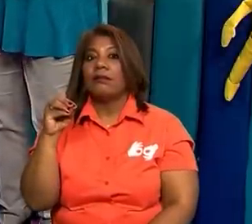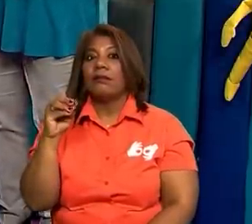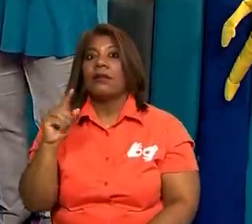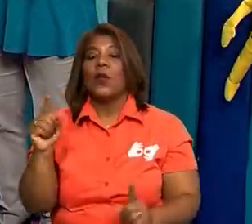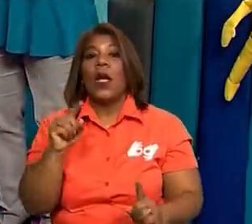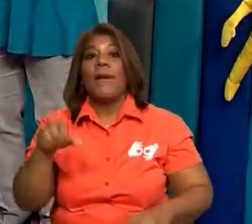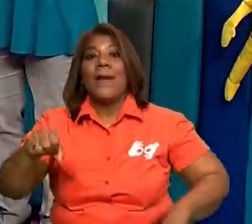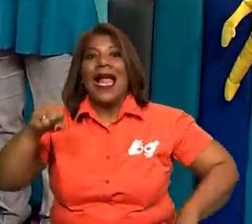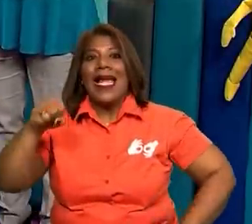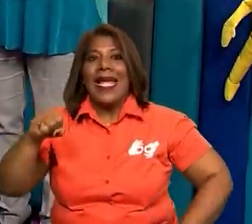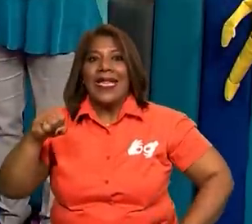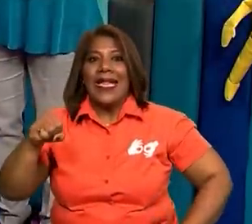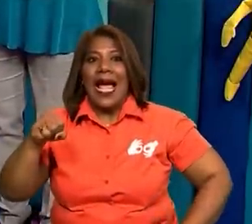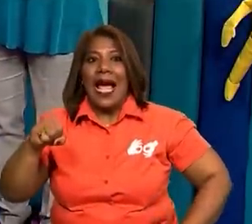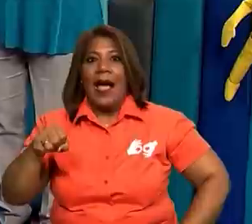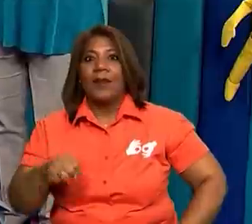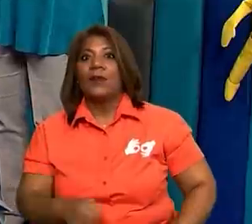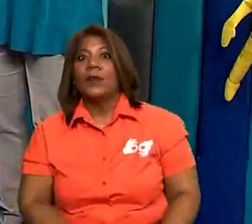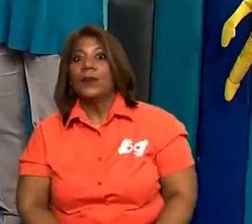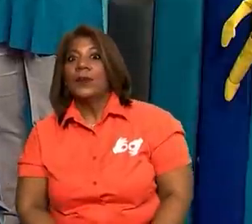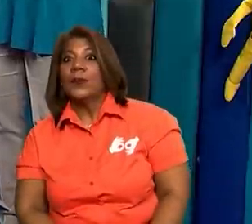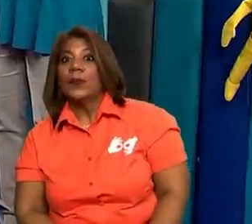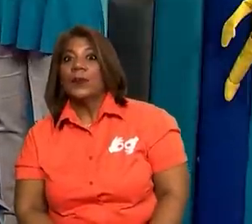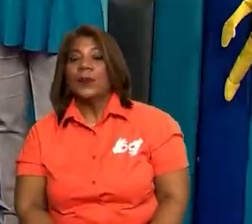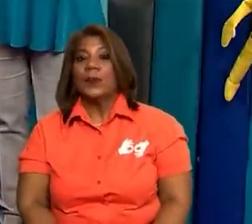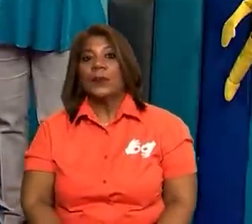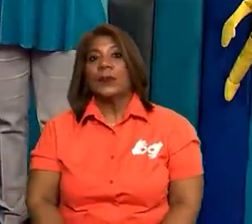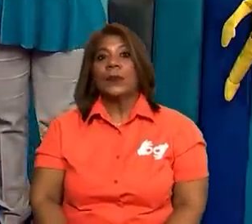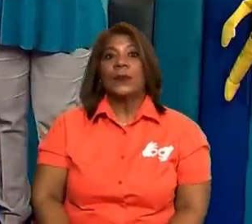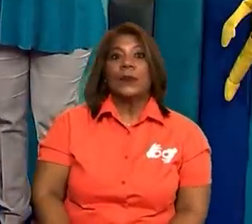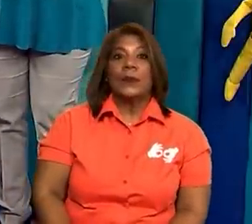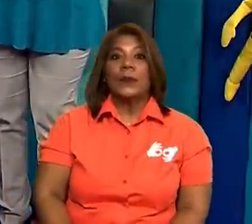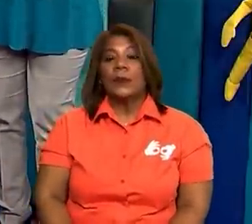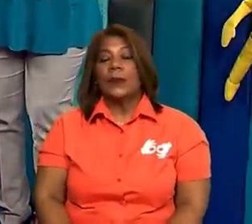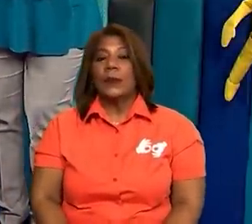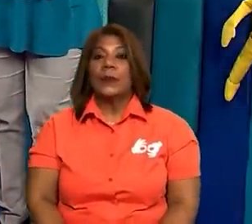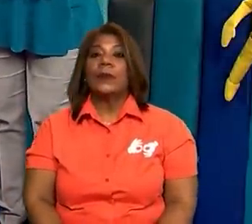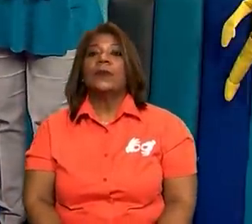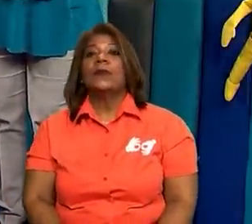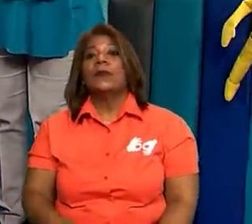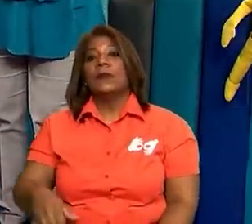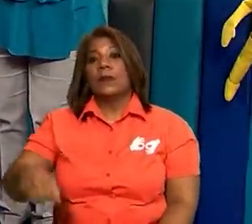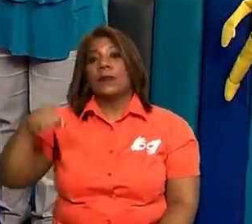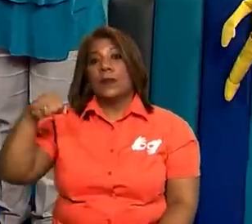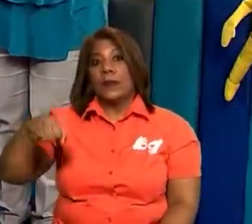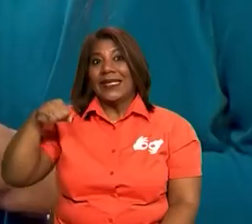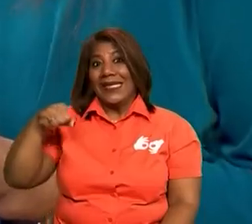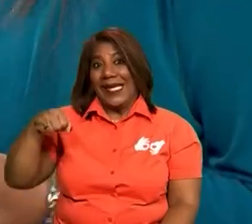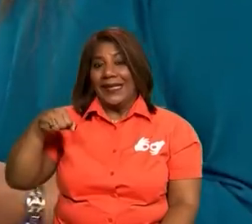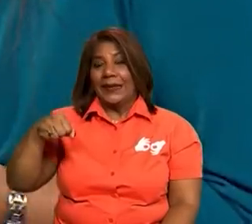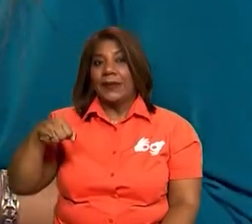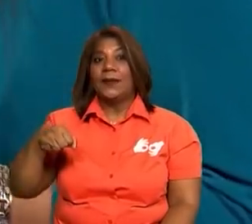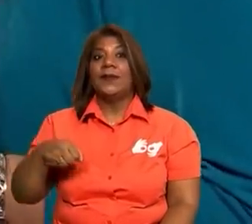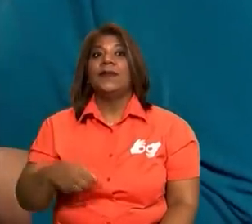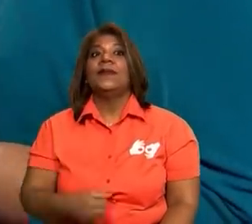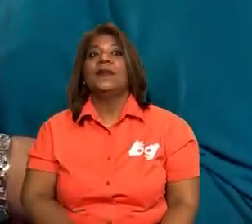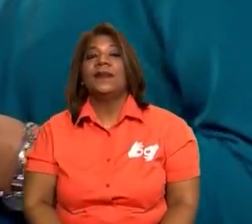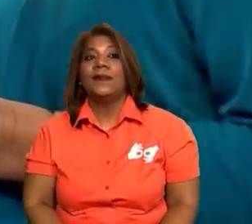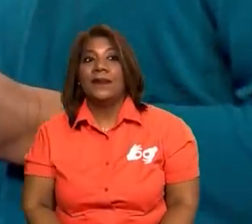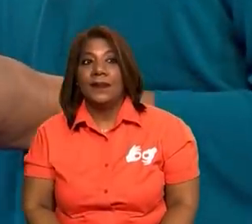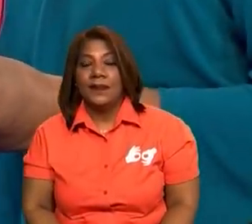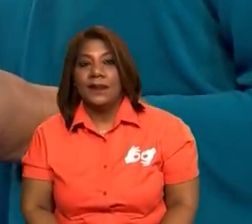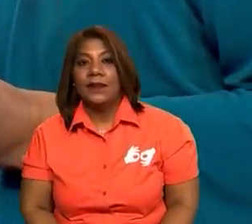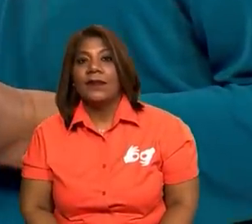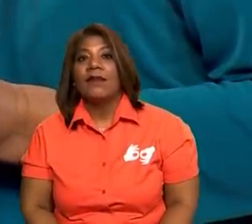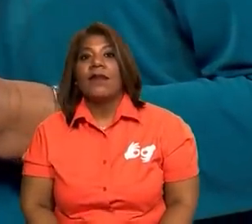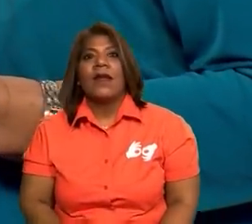con este. Muy bien, a ver, ¿qué tenemos aquí? Este es un ¿qué? Maletín. A ver,